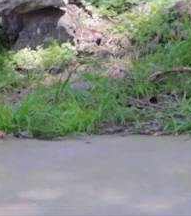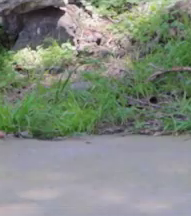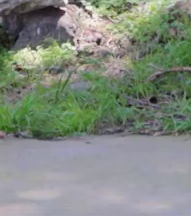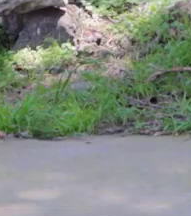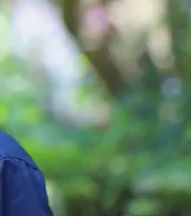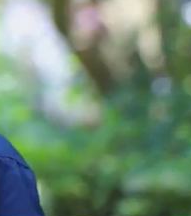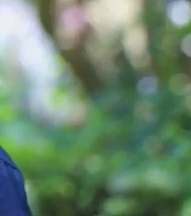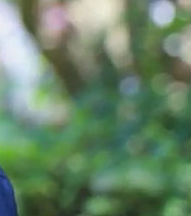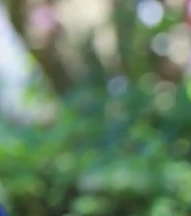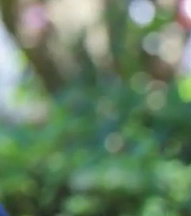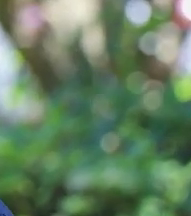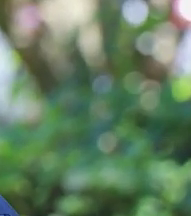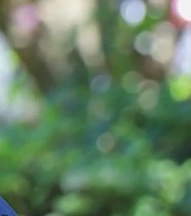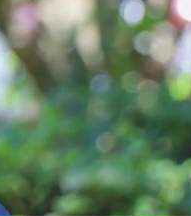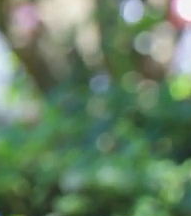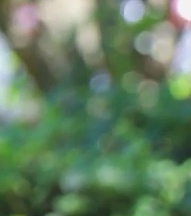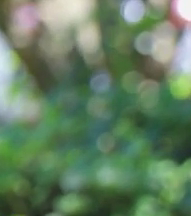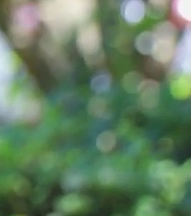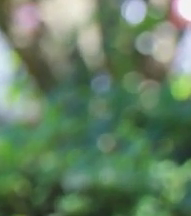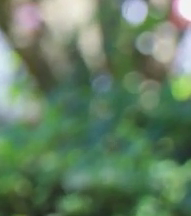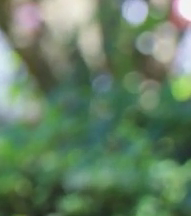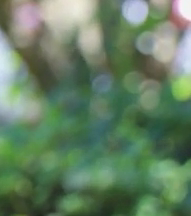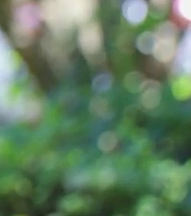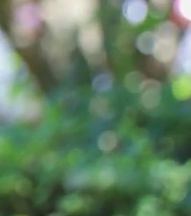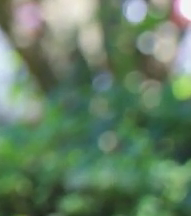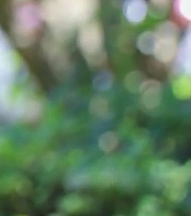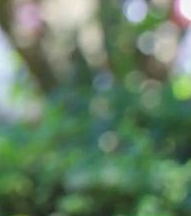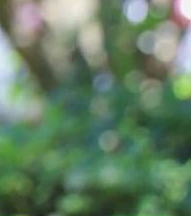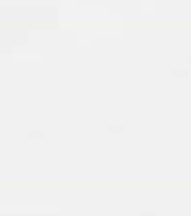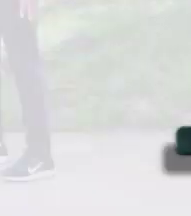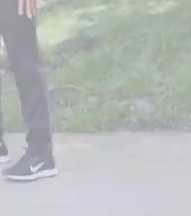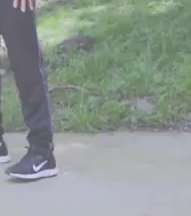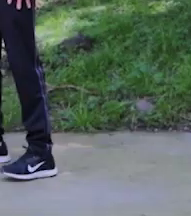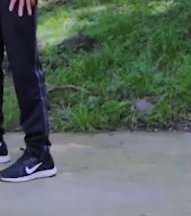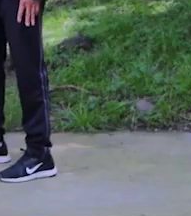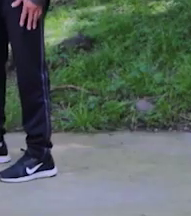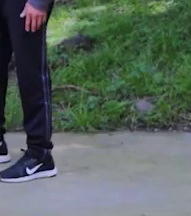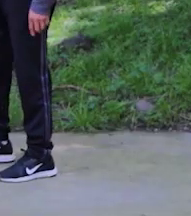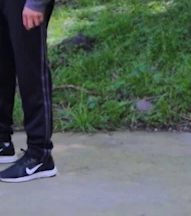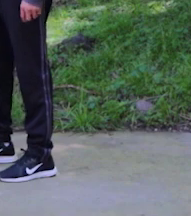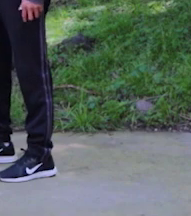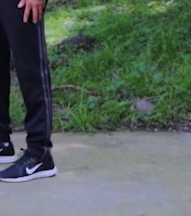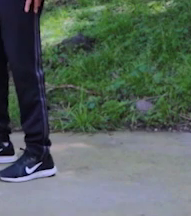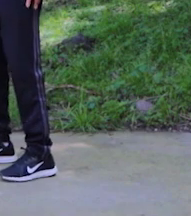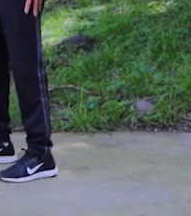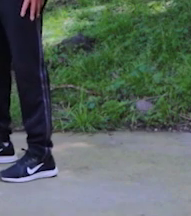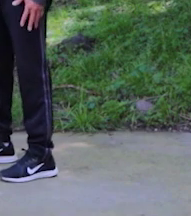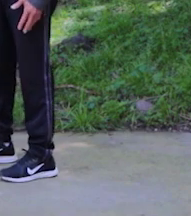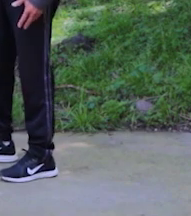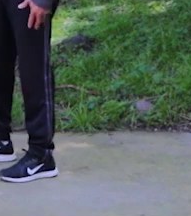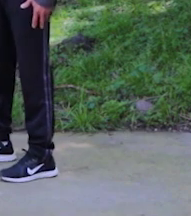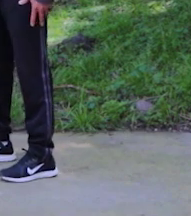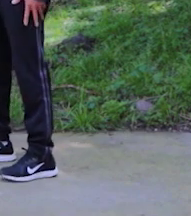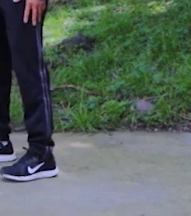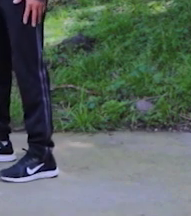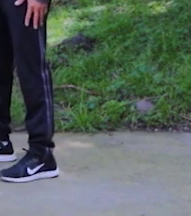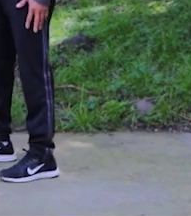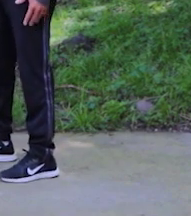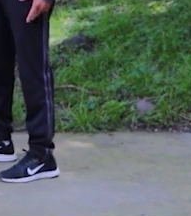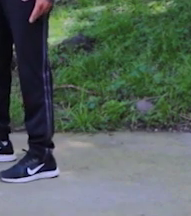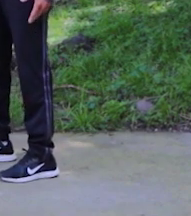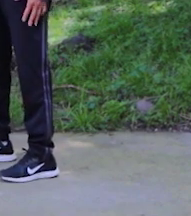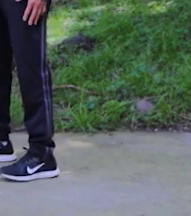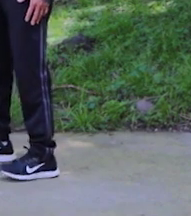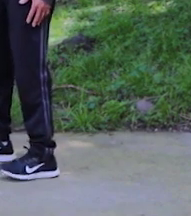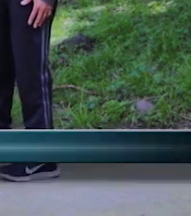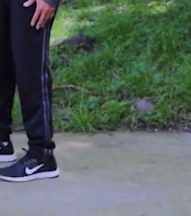Bien. Una más. Otra. Ok, Jirvin. Nos vamos a parar. Abrimos nuestro compás.